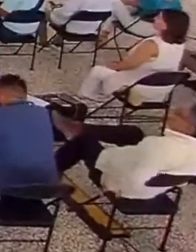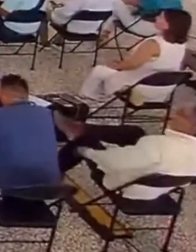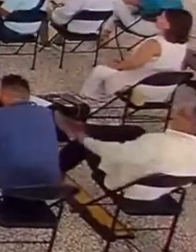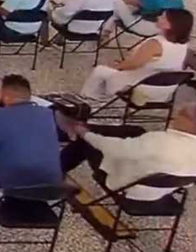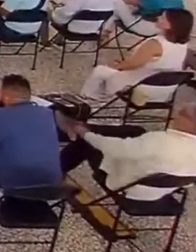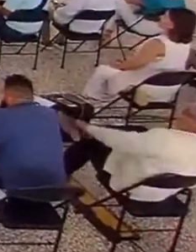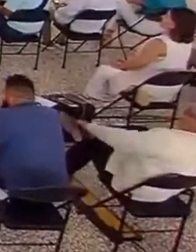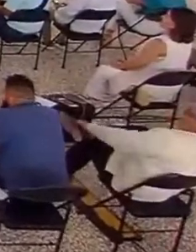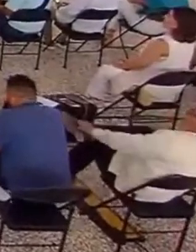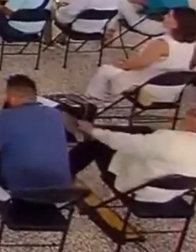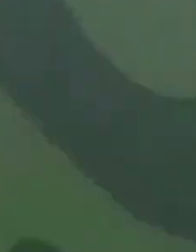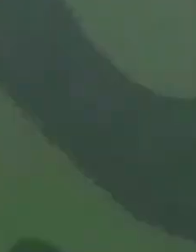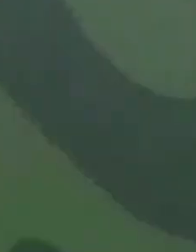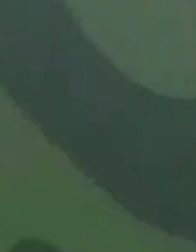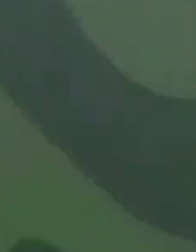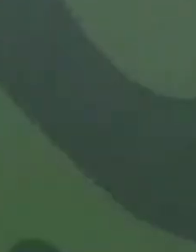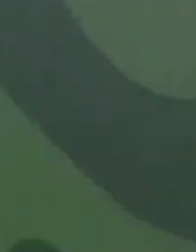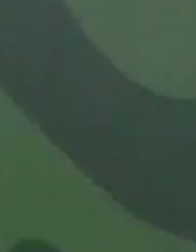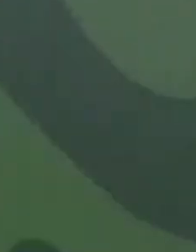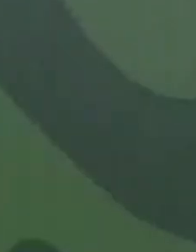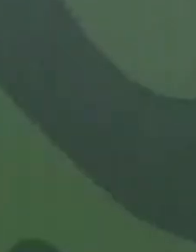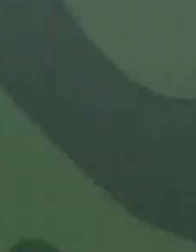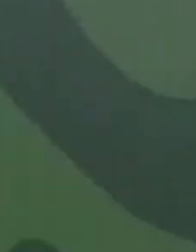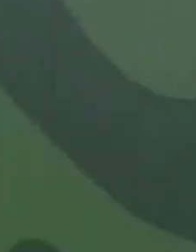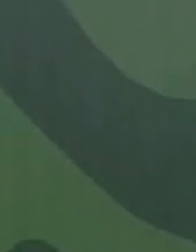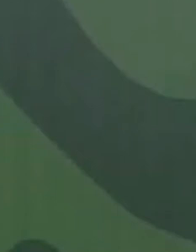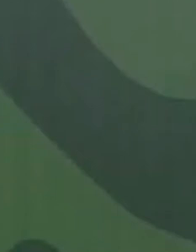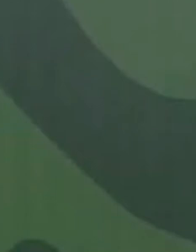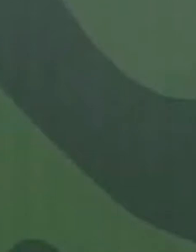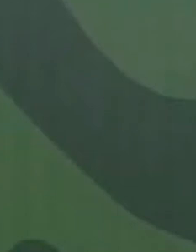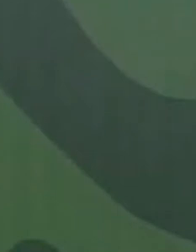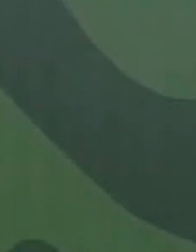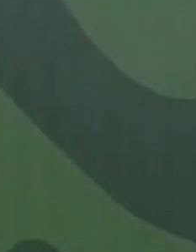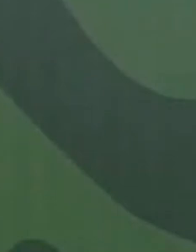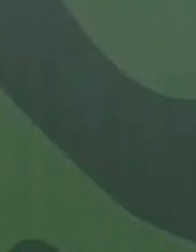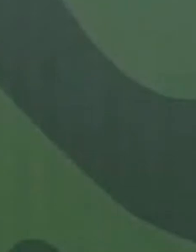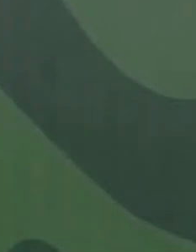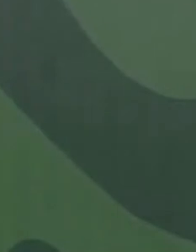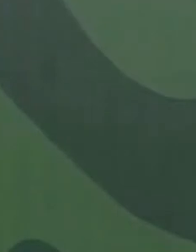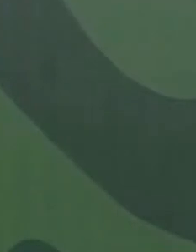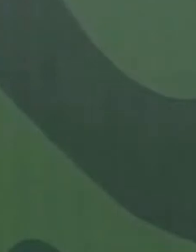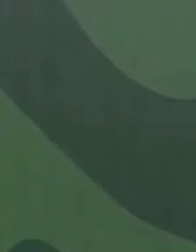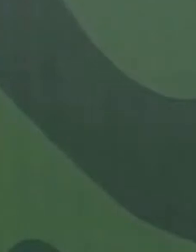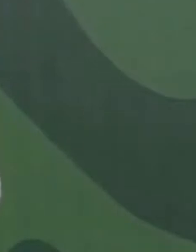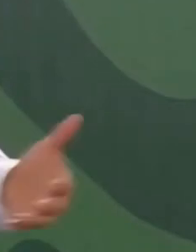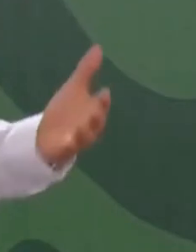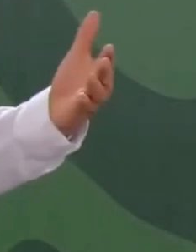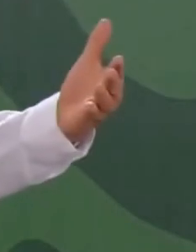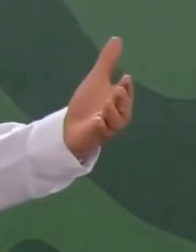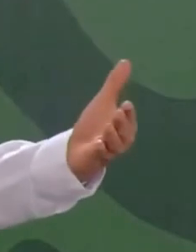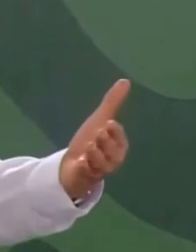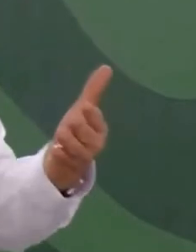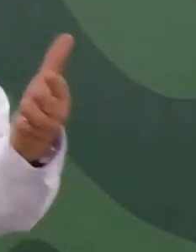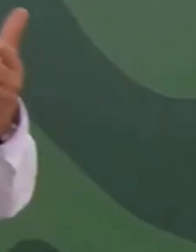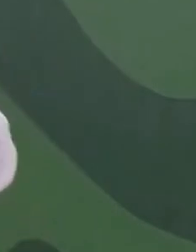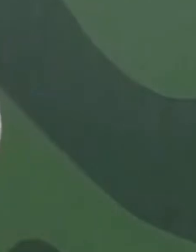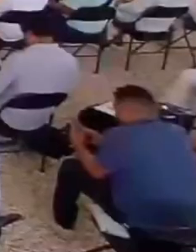a tomarnos un café, es buenísimo el café. Y me acuerdo que